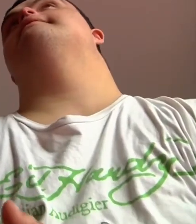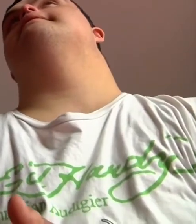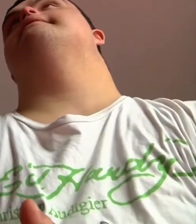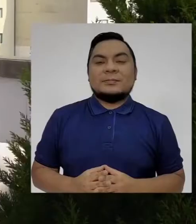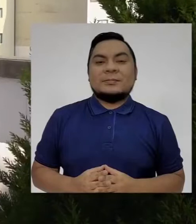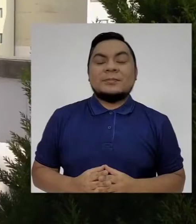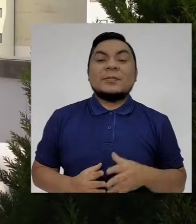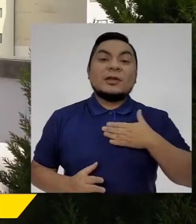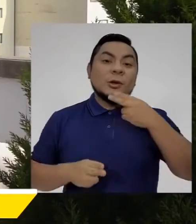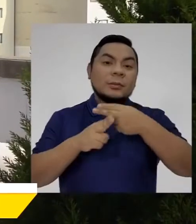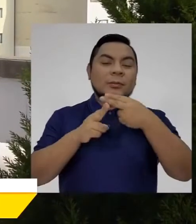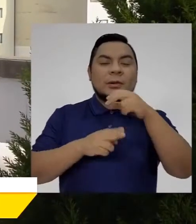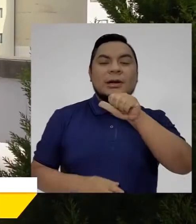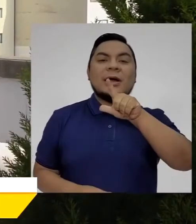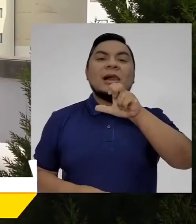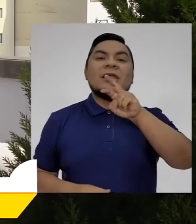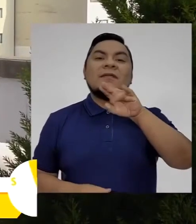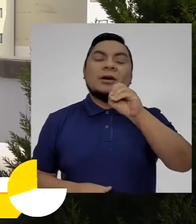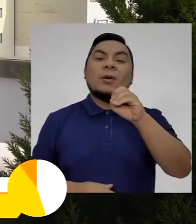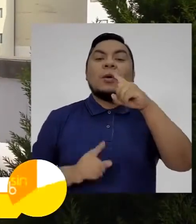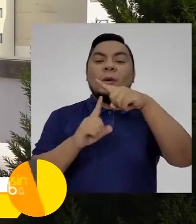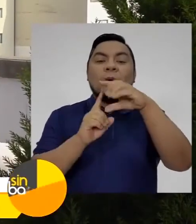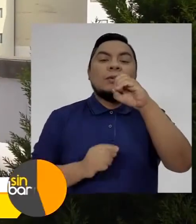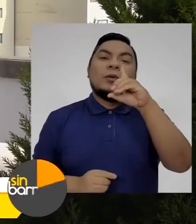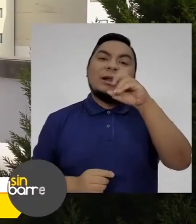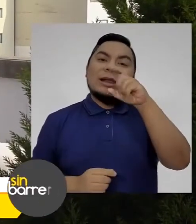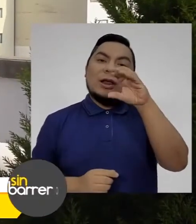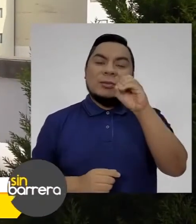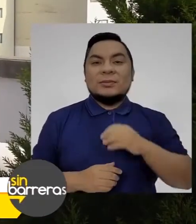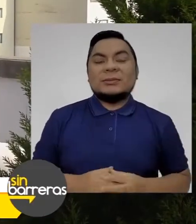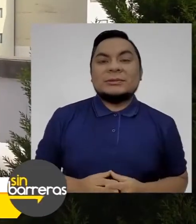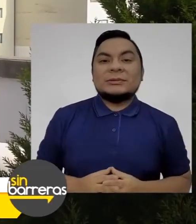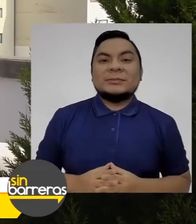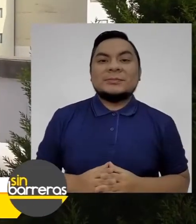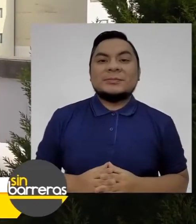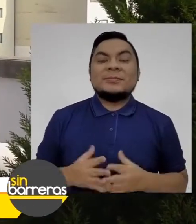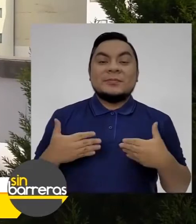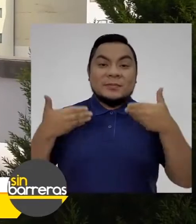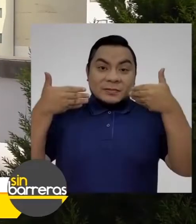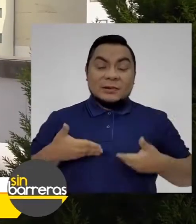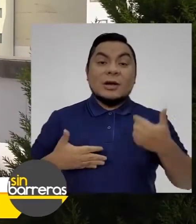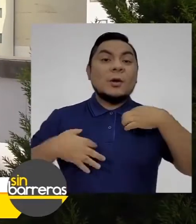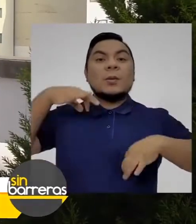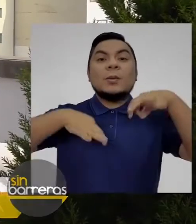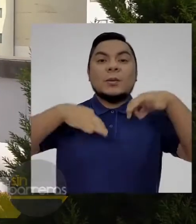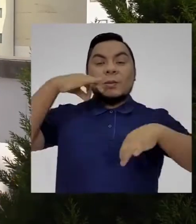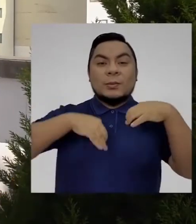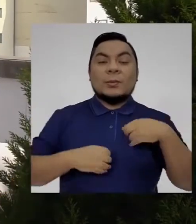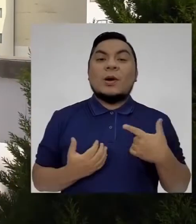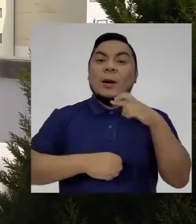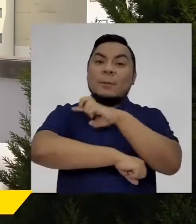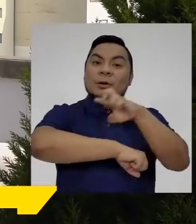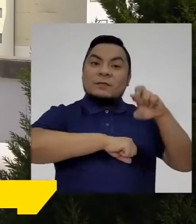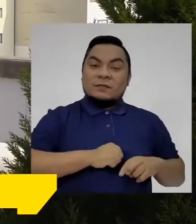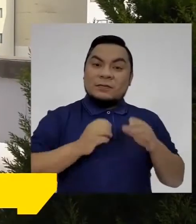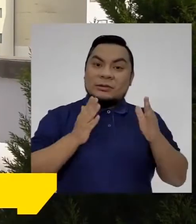Mi nombre es Álvaro Toledo, soy actor presencional,